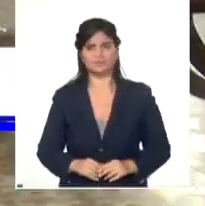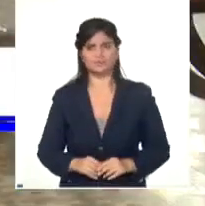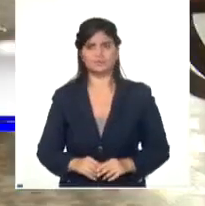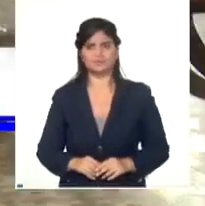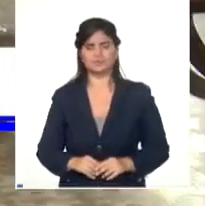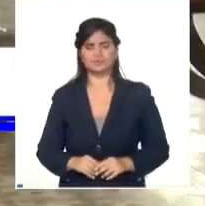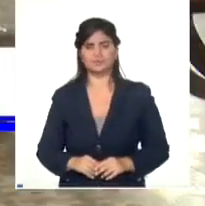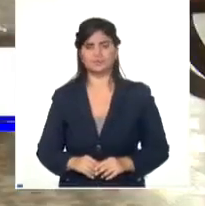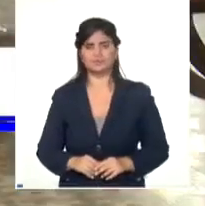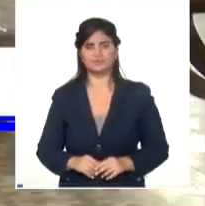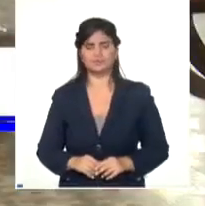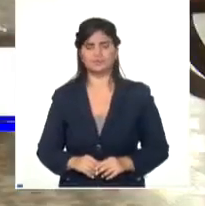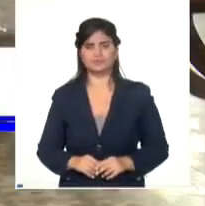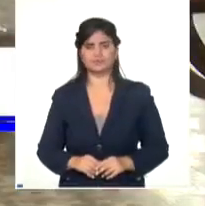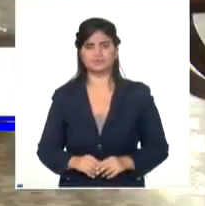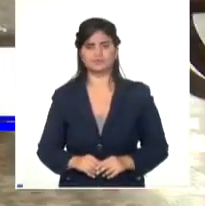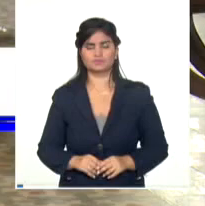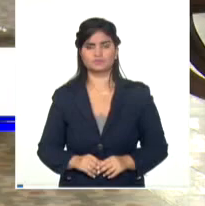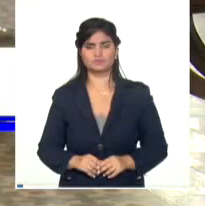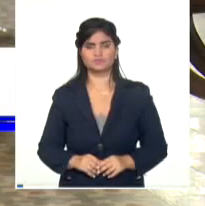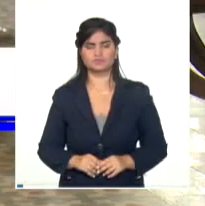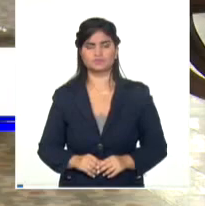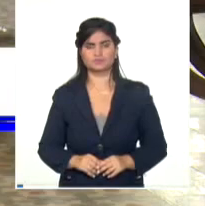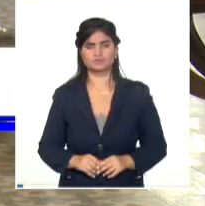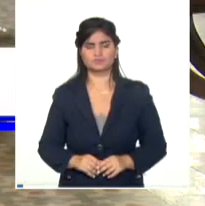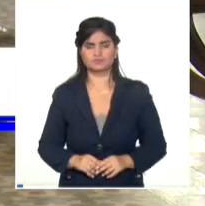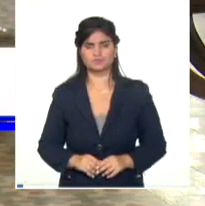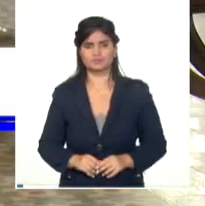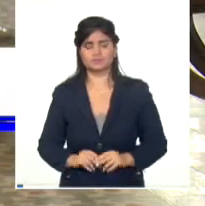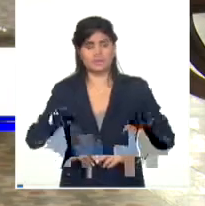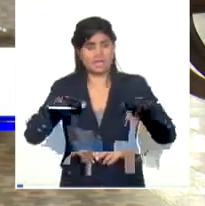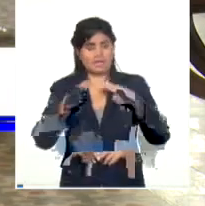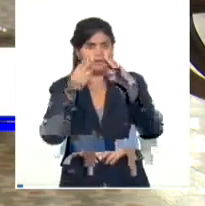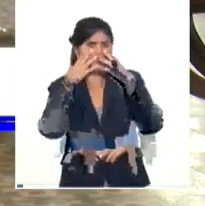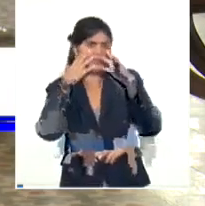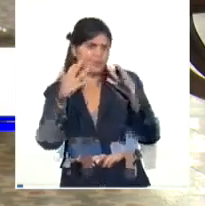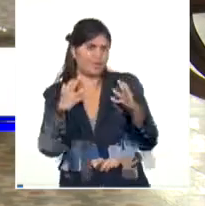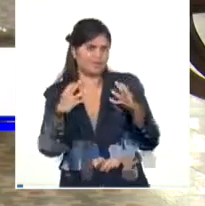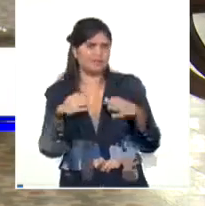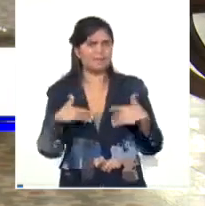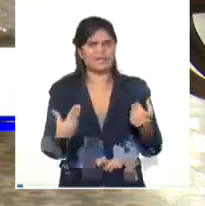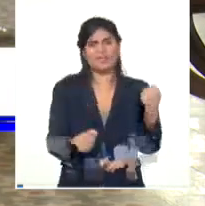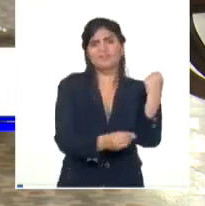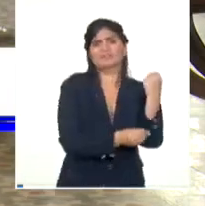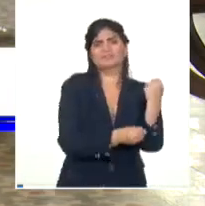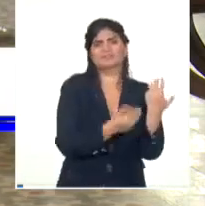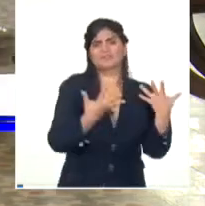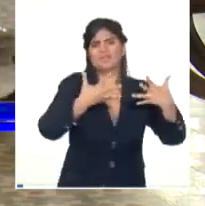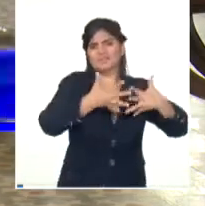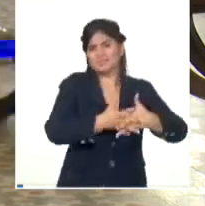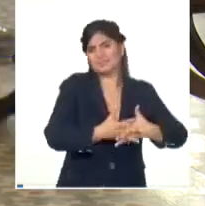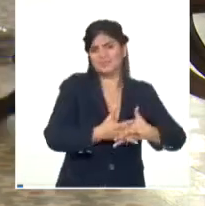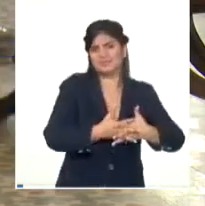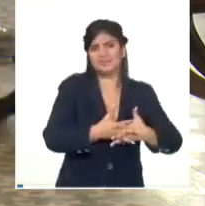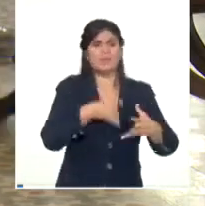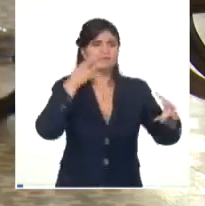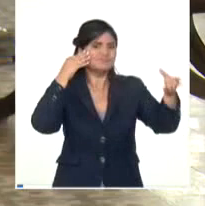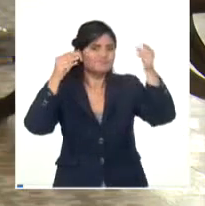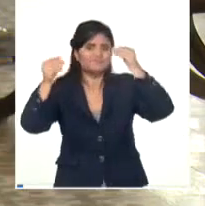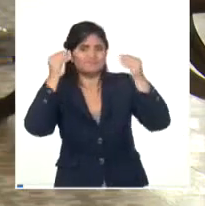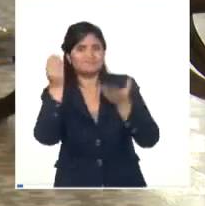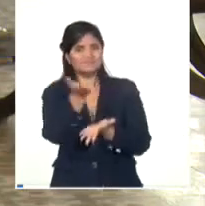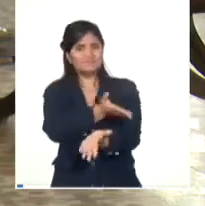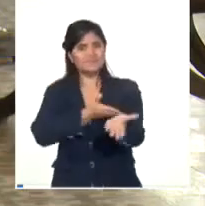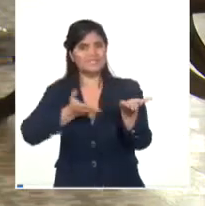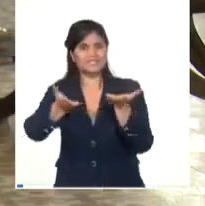una posibilidad amplia para continuar abriendo oportunidades en